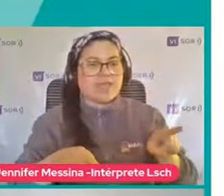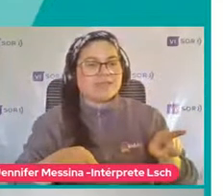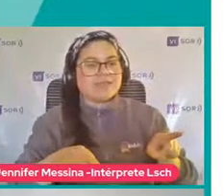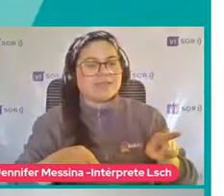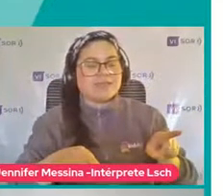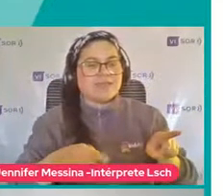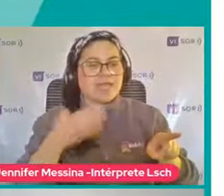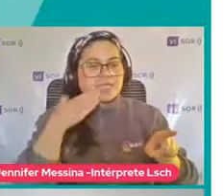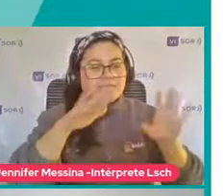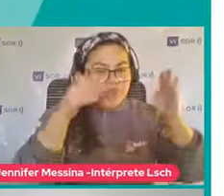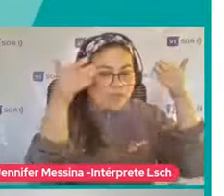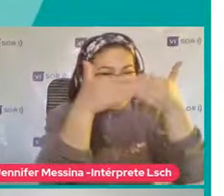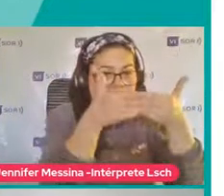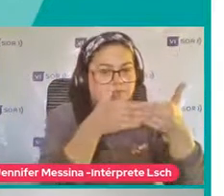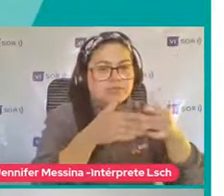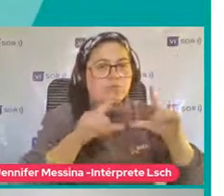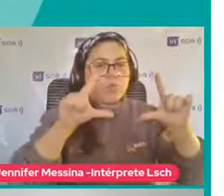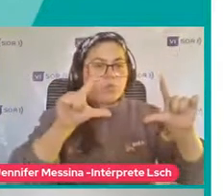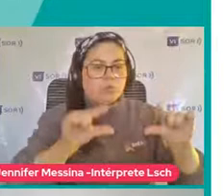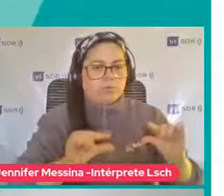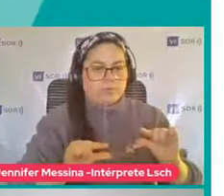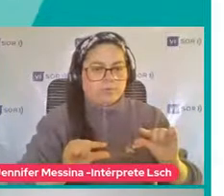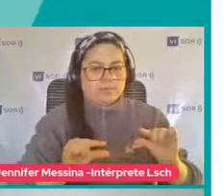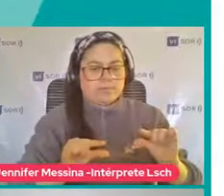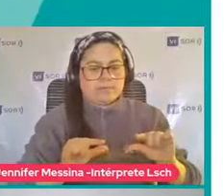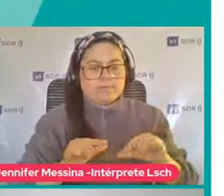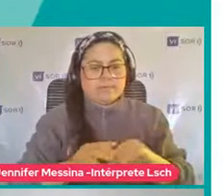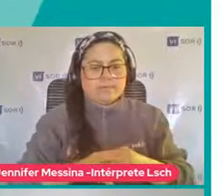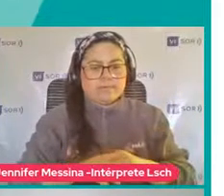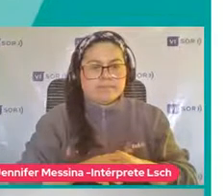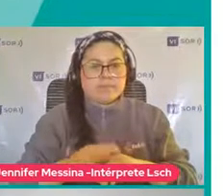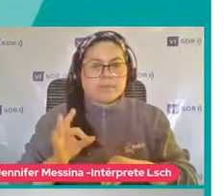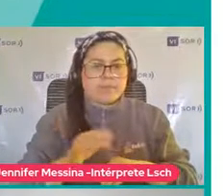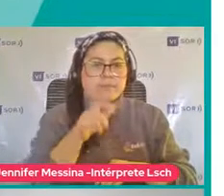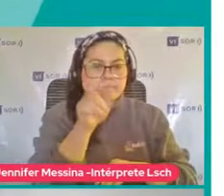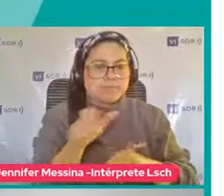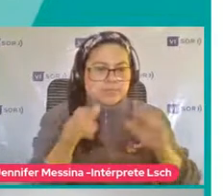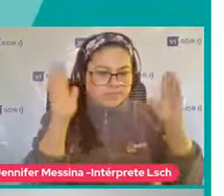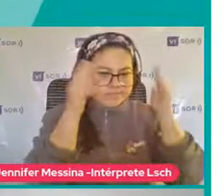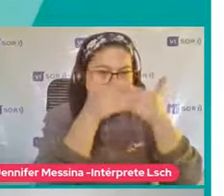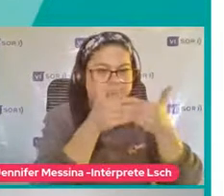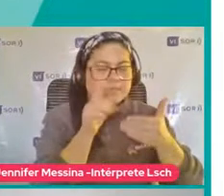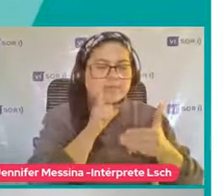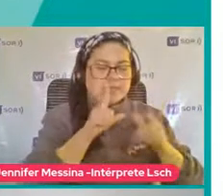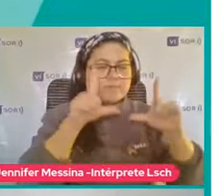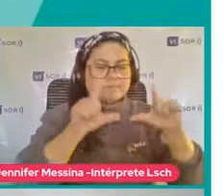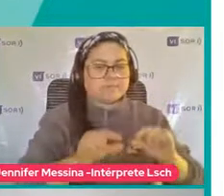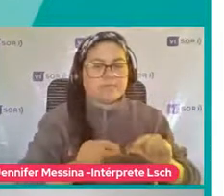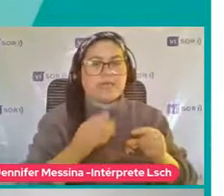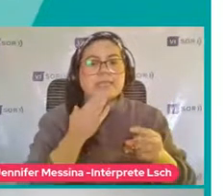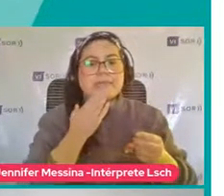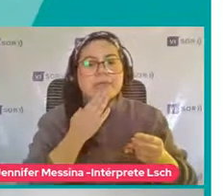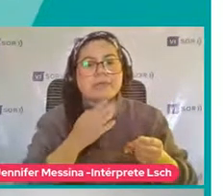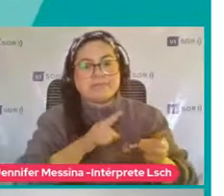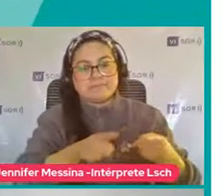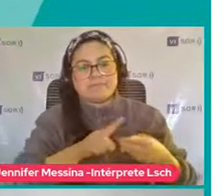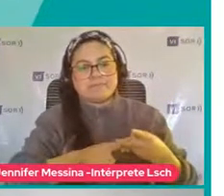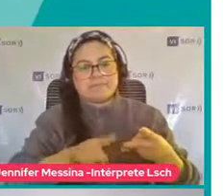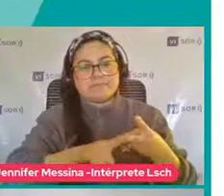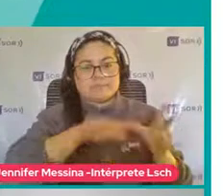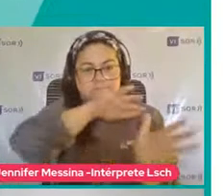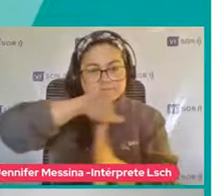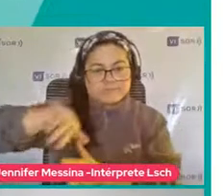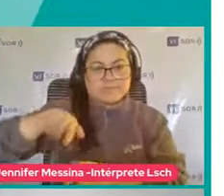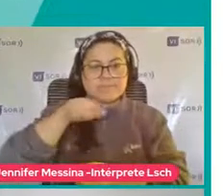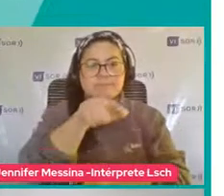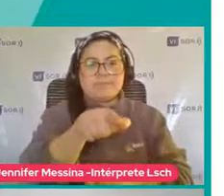general Muy muy Descendido En los chicos Con espectro autista O las personas Del espectro También hay comportamientos Restringidos Y repetitivos Que tienen